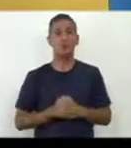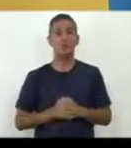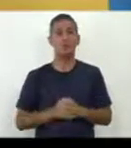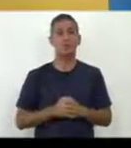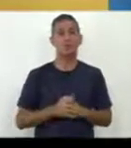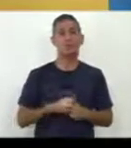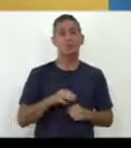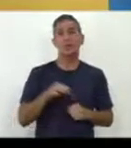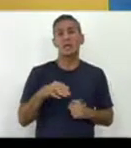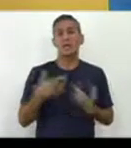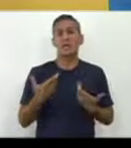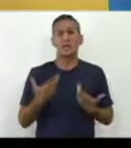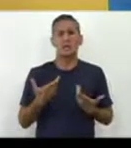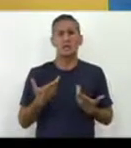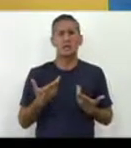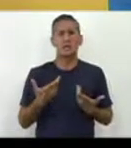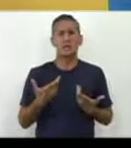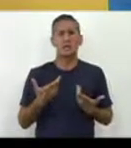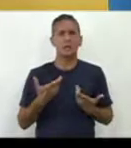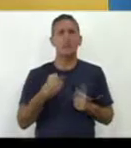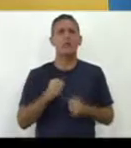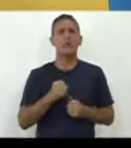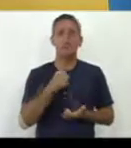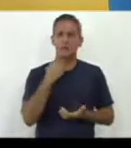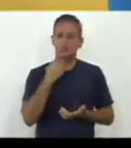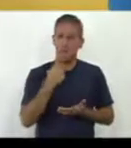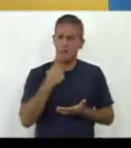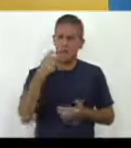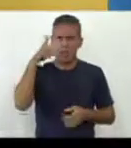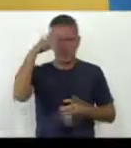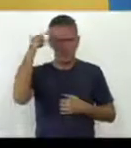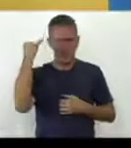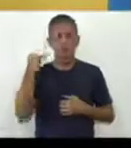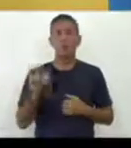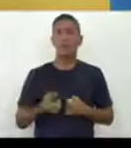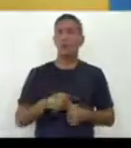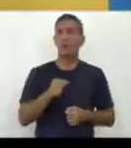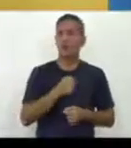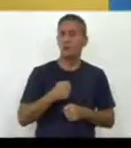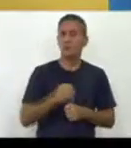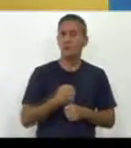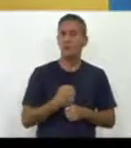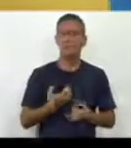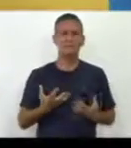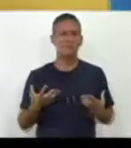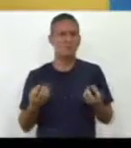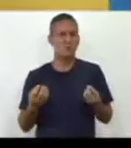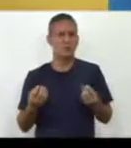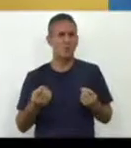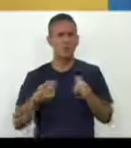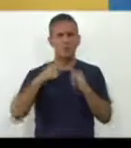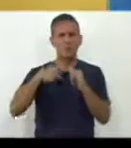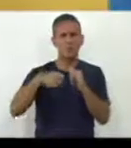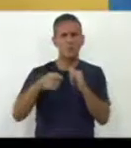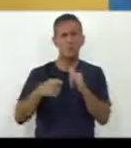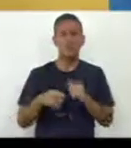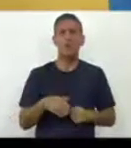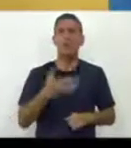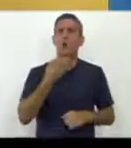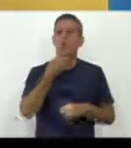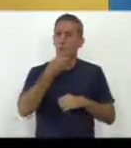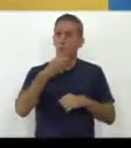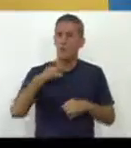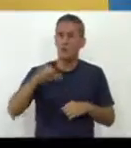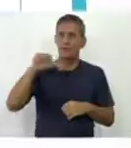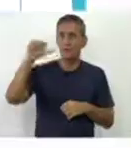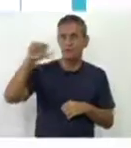nos hacen a nosotros afirmar que una utilización exagerada de estos medios puede ser contraproducente para su